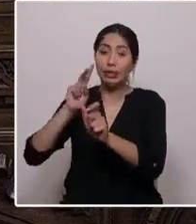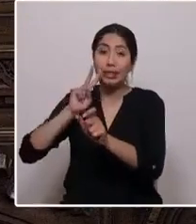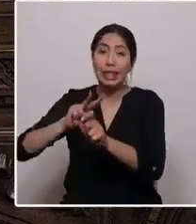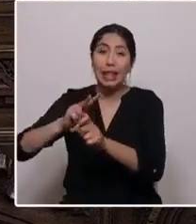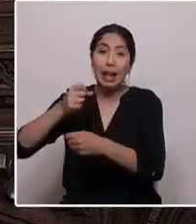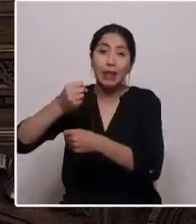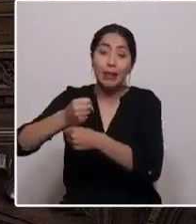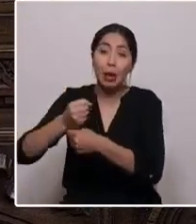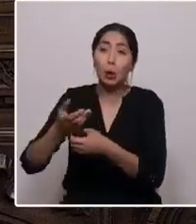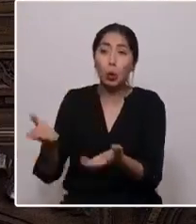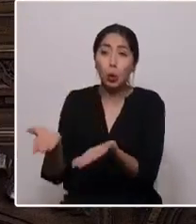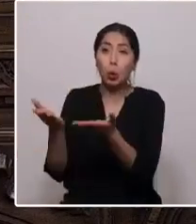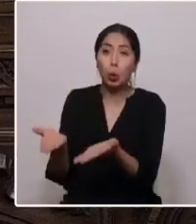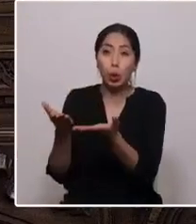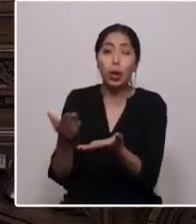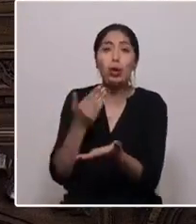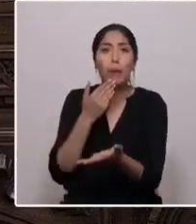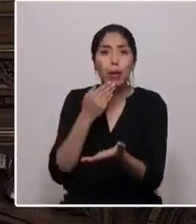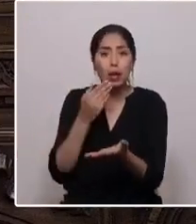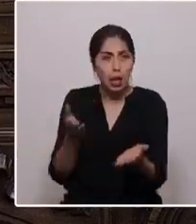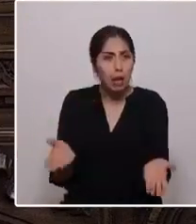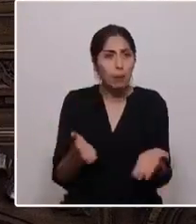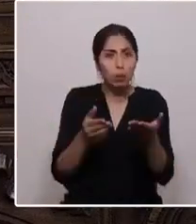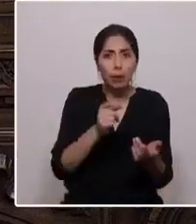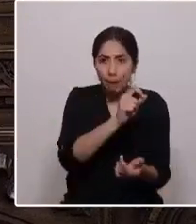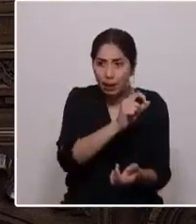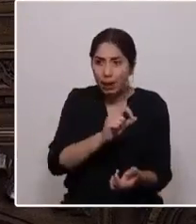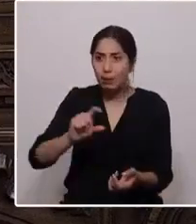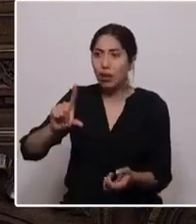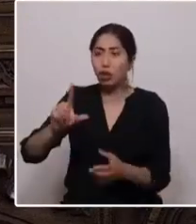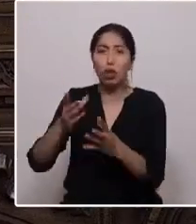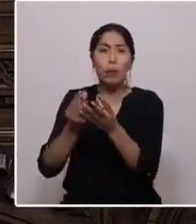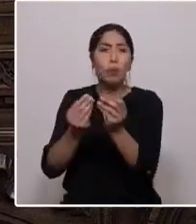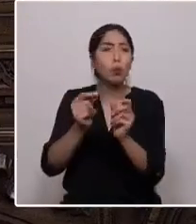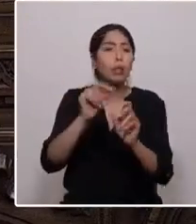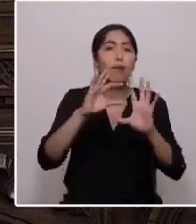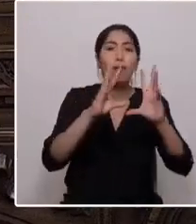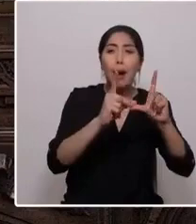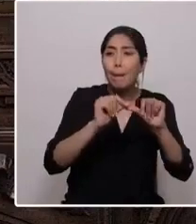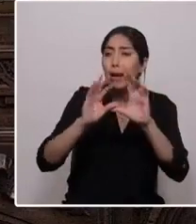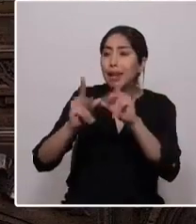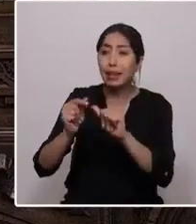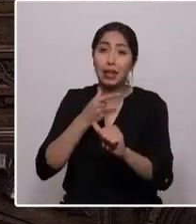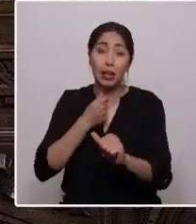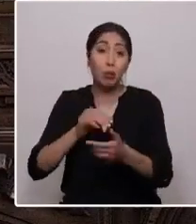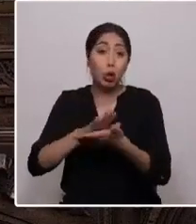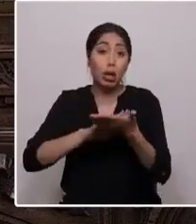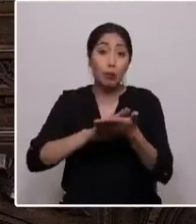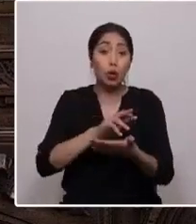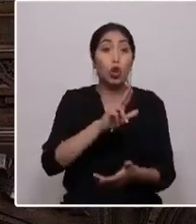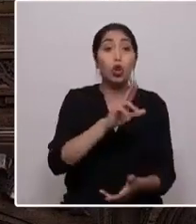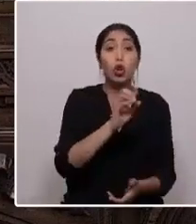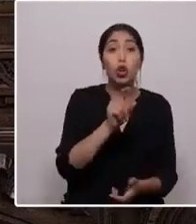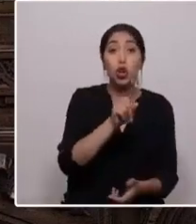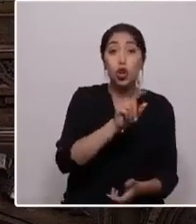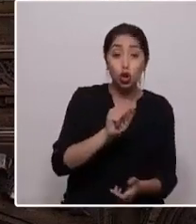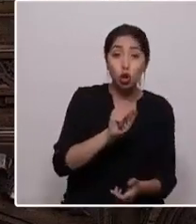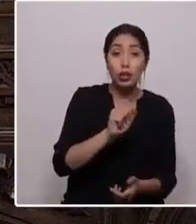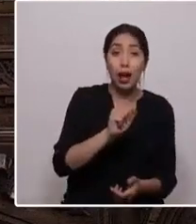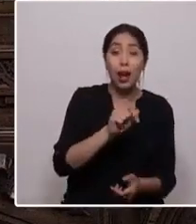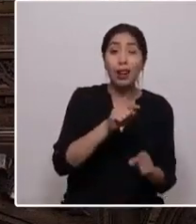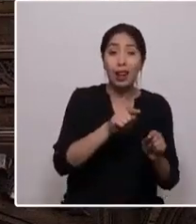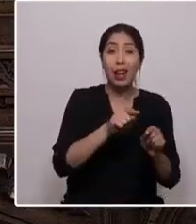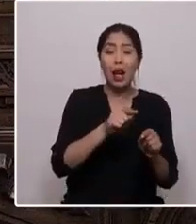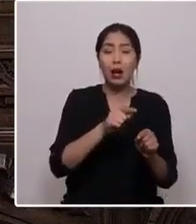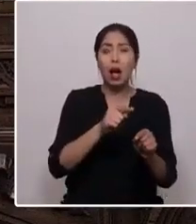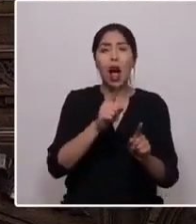y que impulse el emprendimiento para las miles de familias que quieren salir adelante, como la señora Anita Rosa Concha de Chanco, que perdió